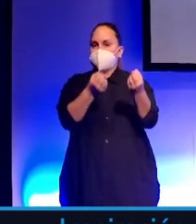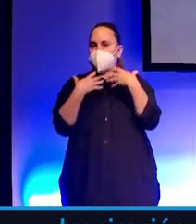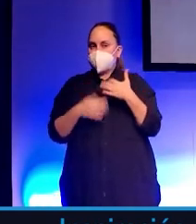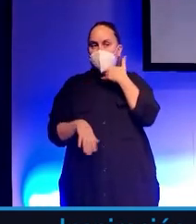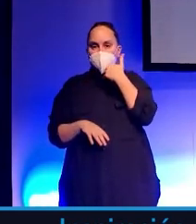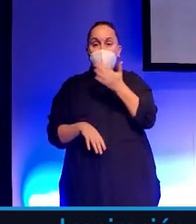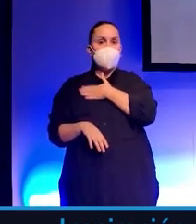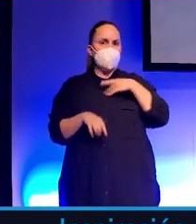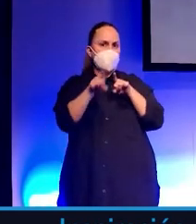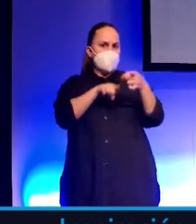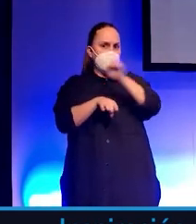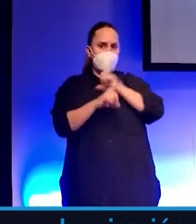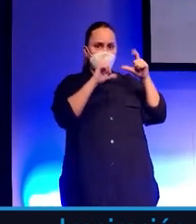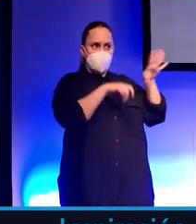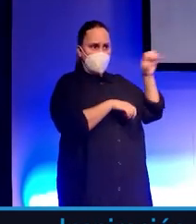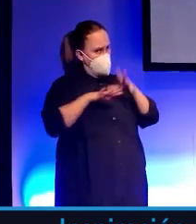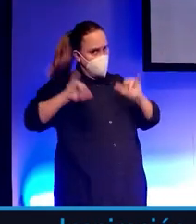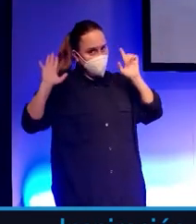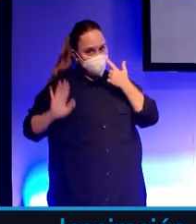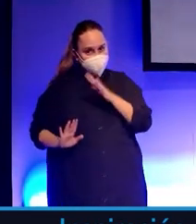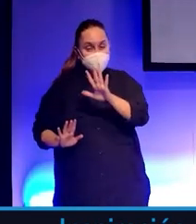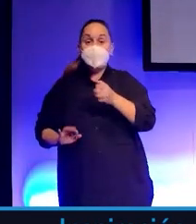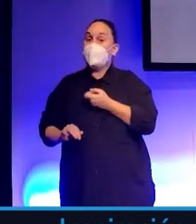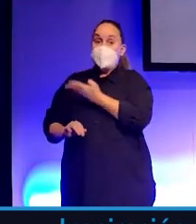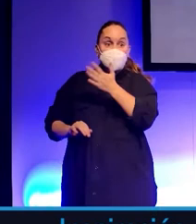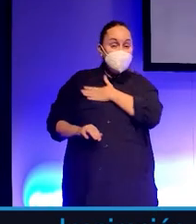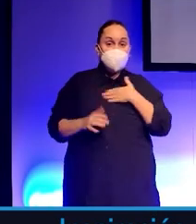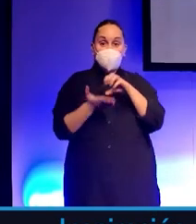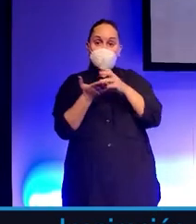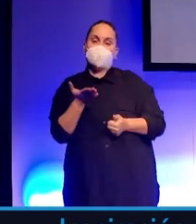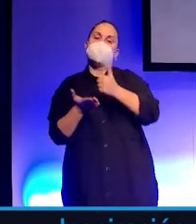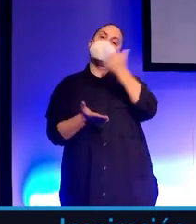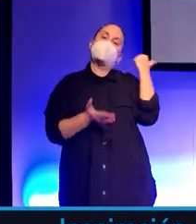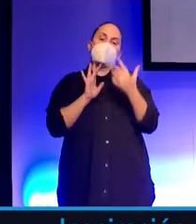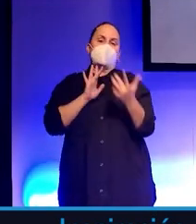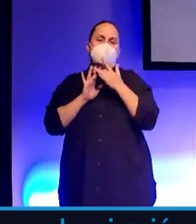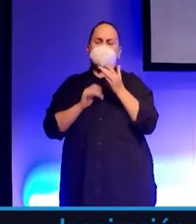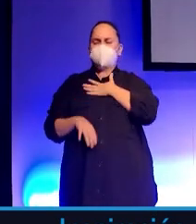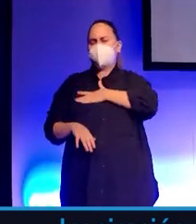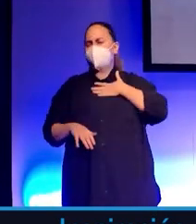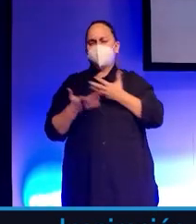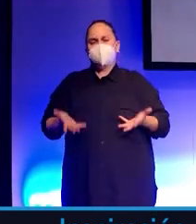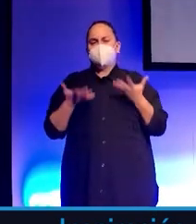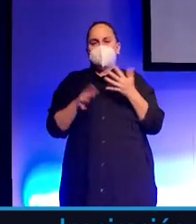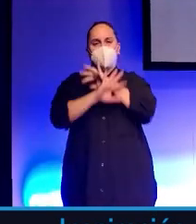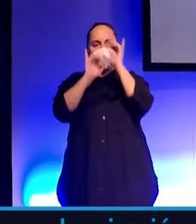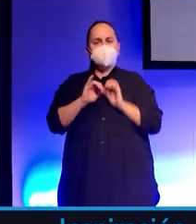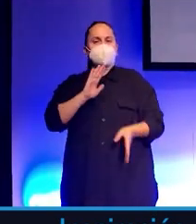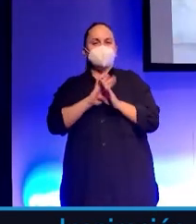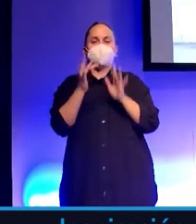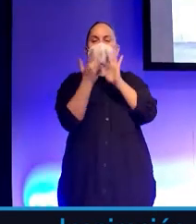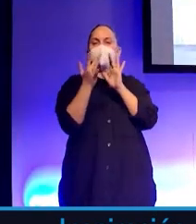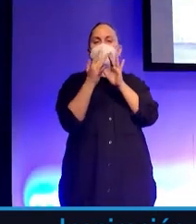si me quieren criticar, nos saquen una foto. Para todo lo demás, ahí están mis datos de contacto y encantadísimo y feliz de poder seguir esa